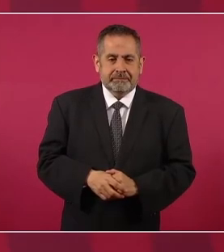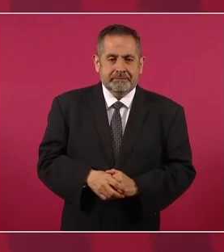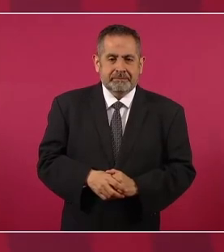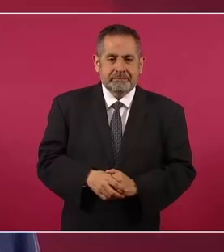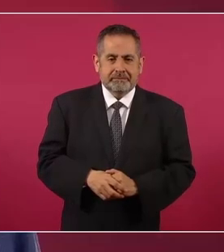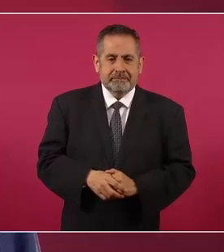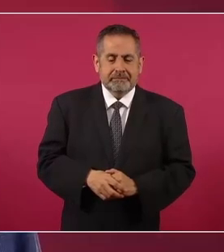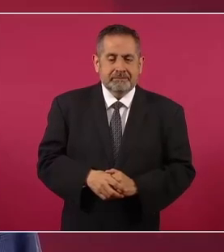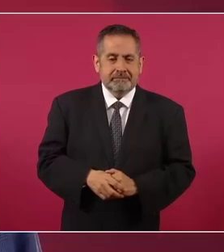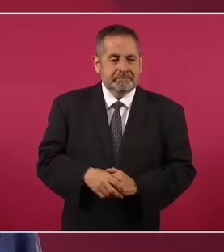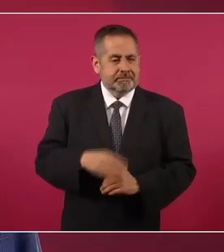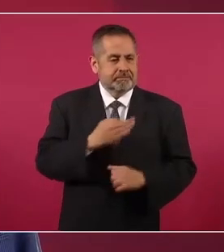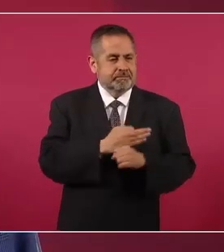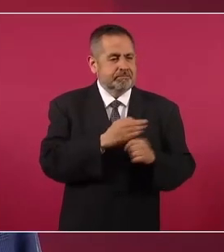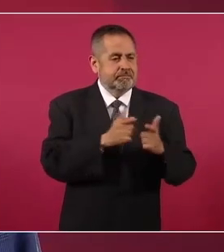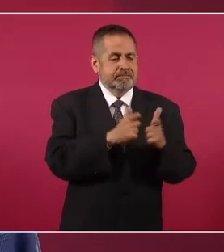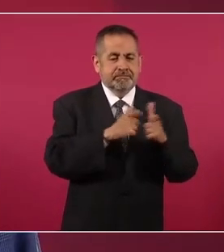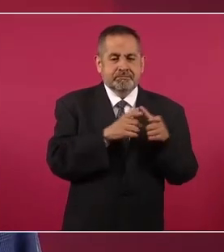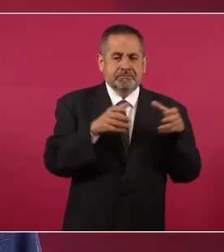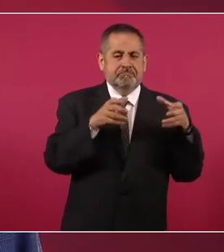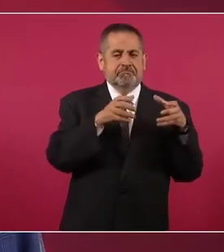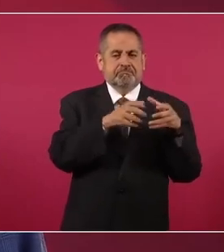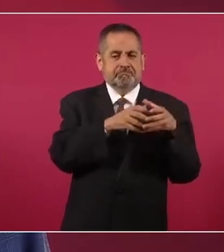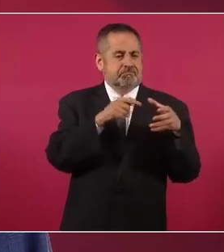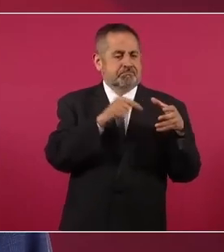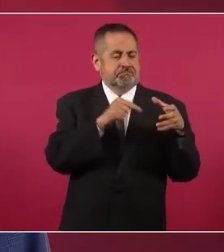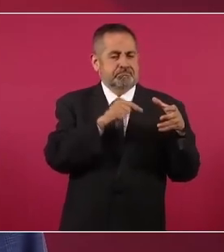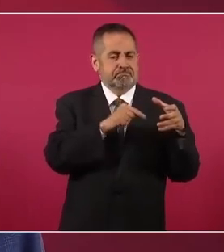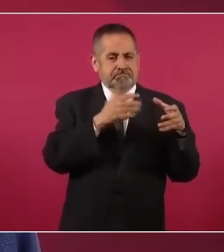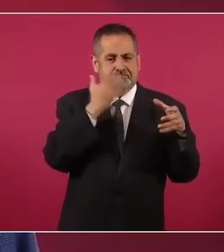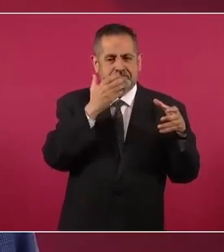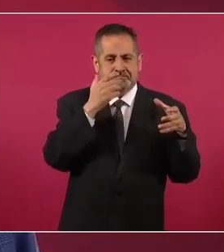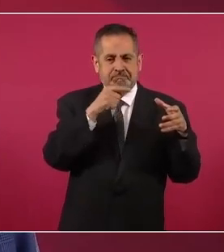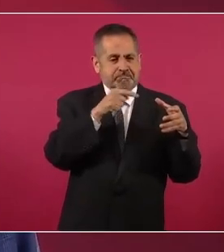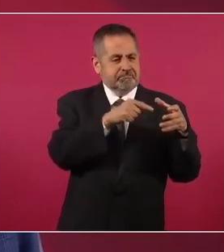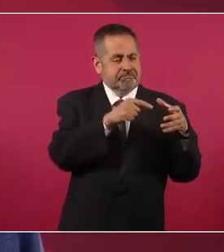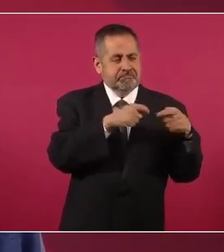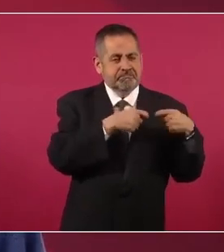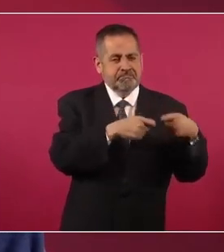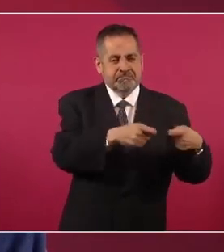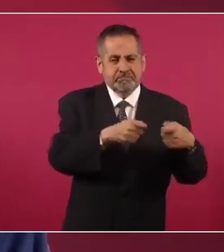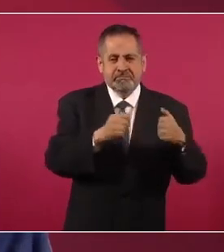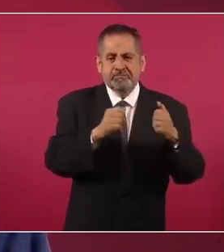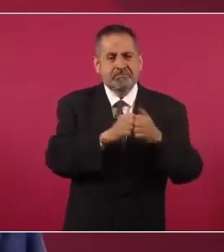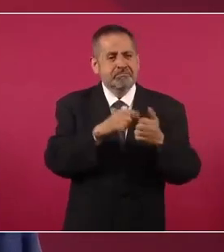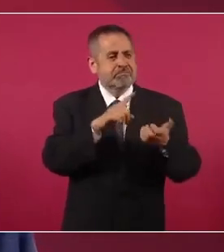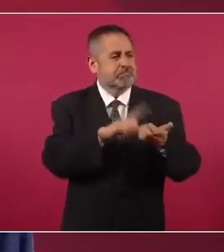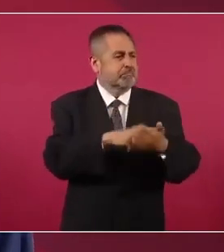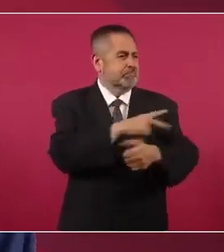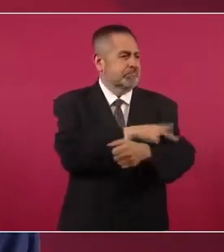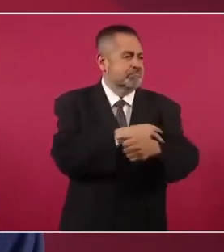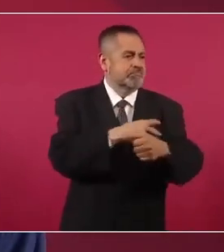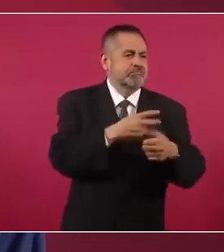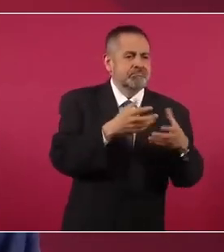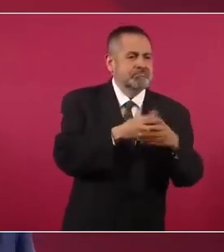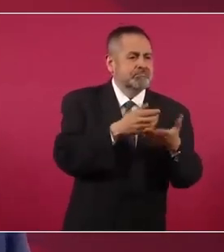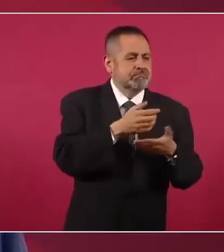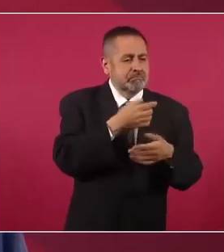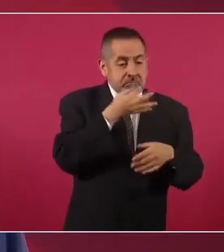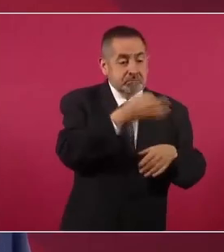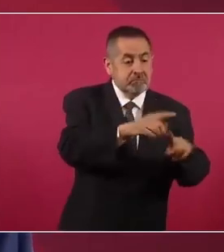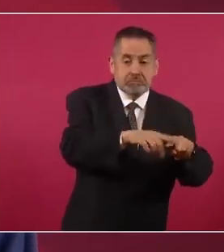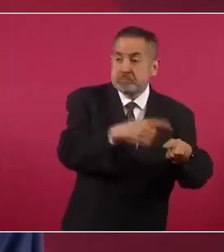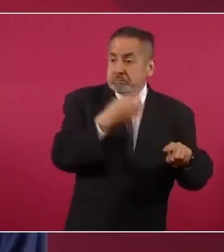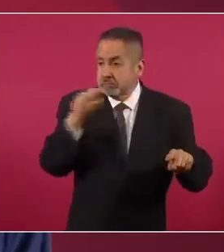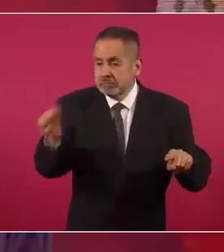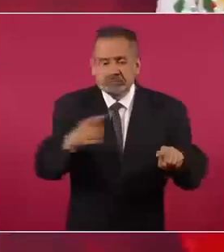actual, del conservadurismo, con sus voceros, sus intelectuales